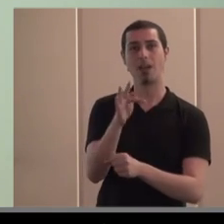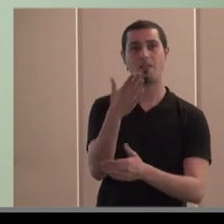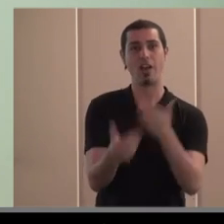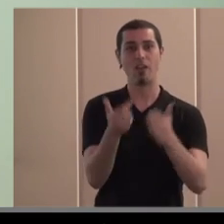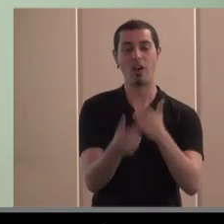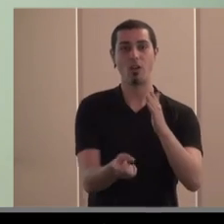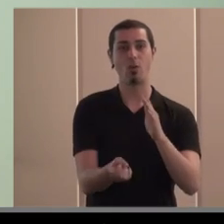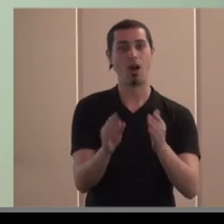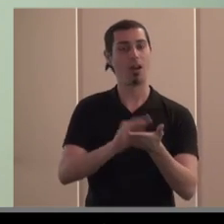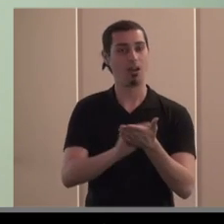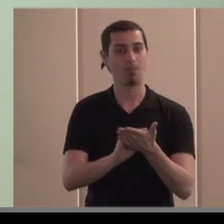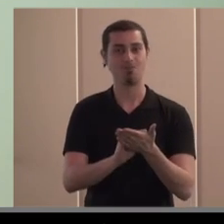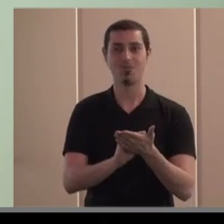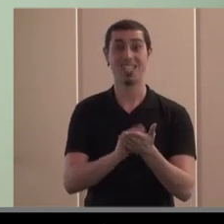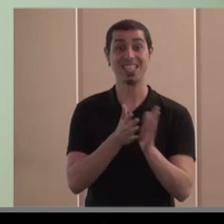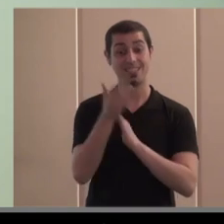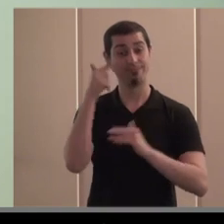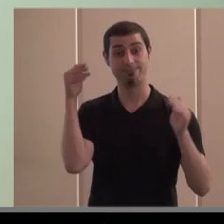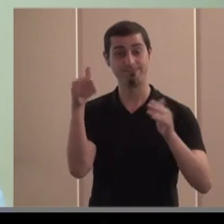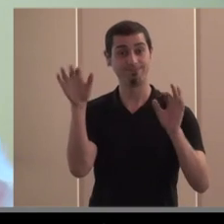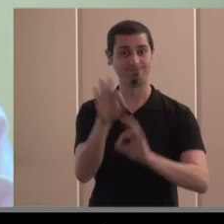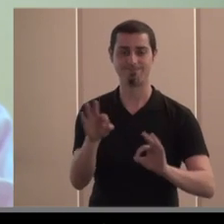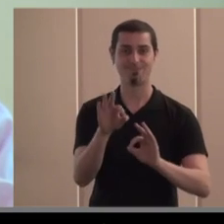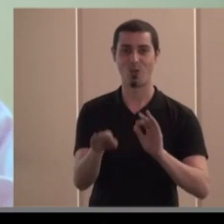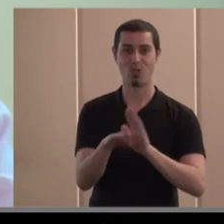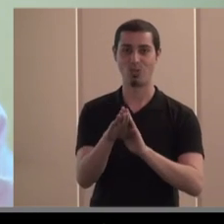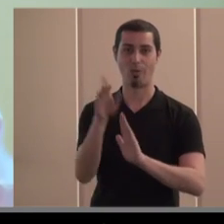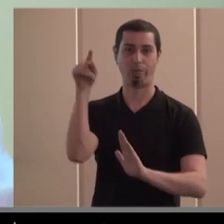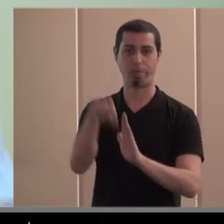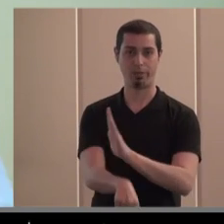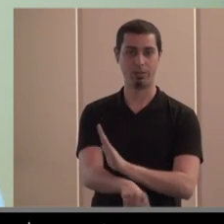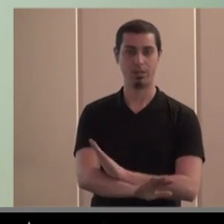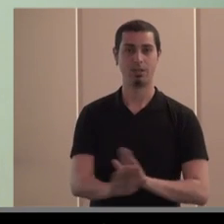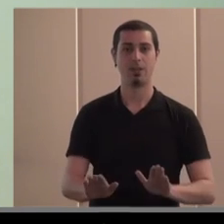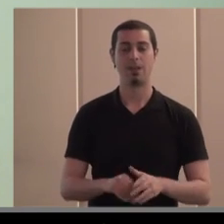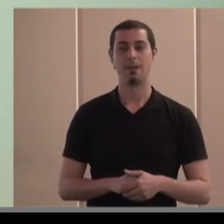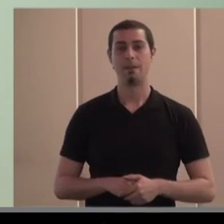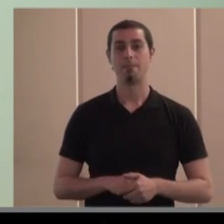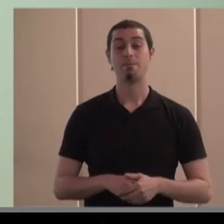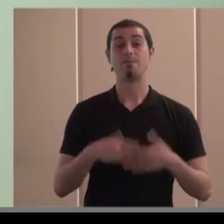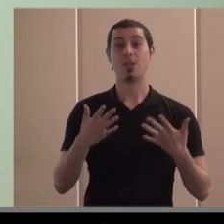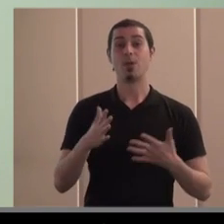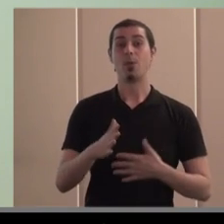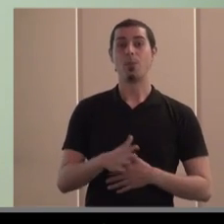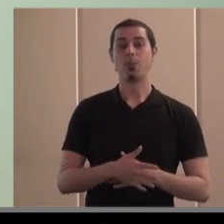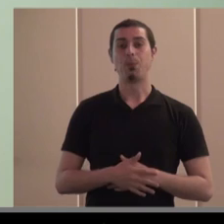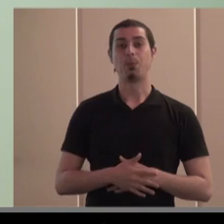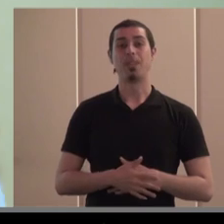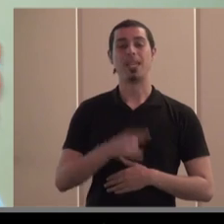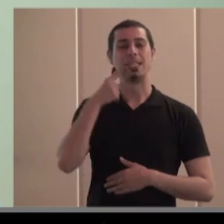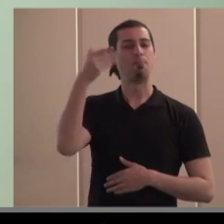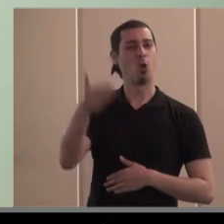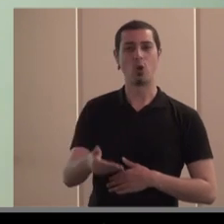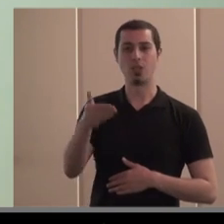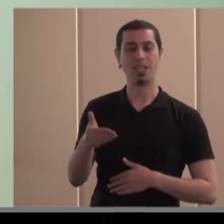de salida pues seguiremos yendo a rastras de la situación y para ir finalizando es